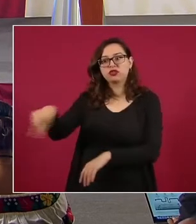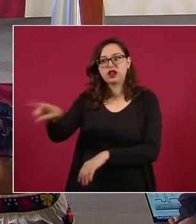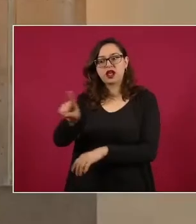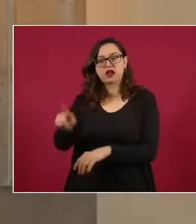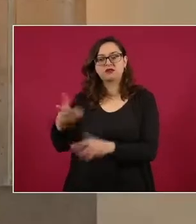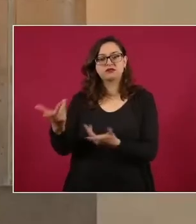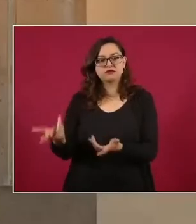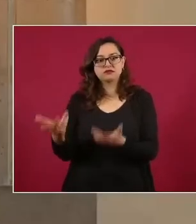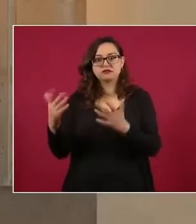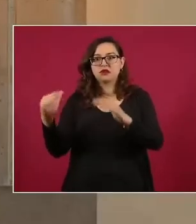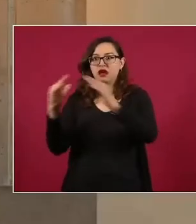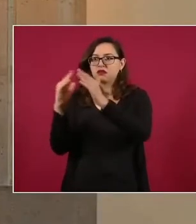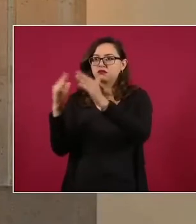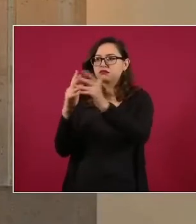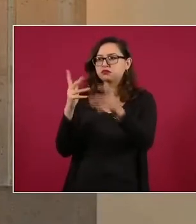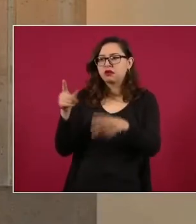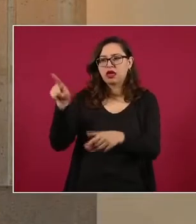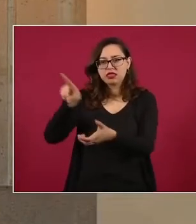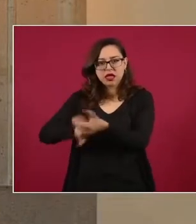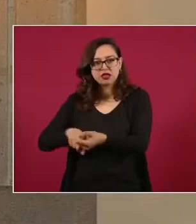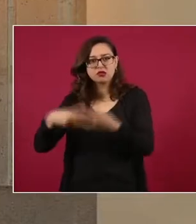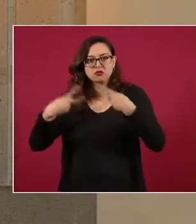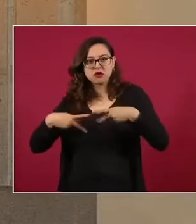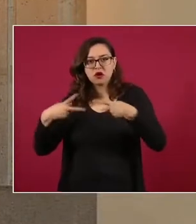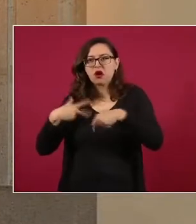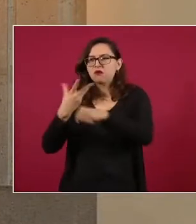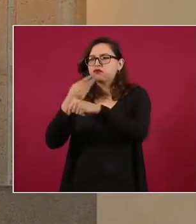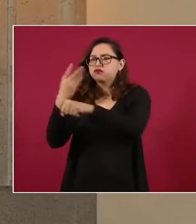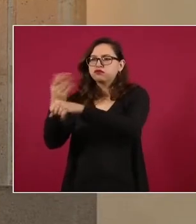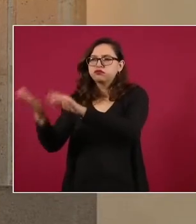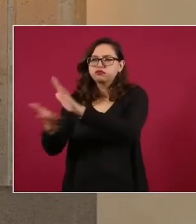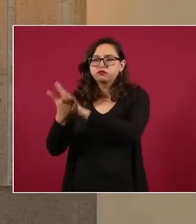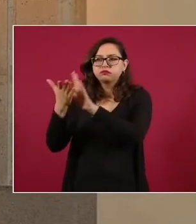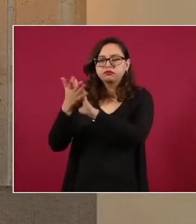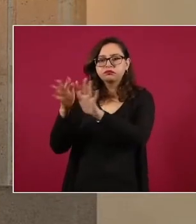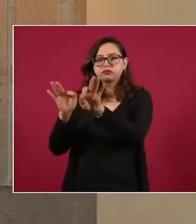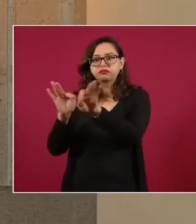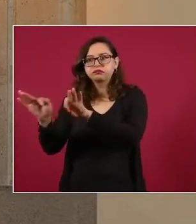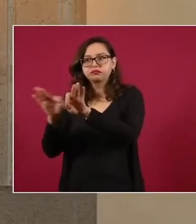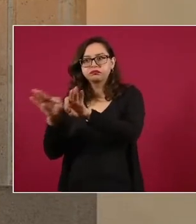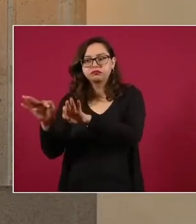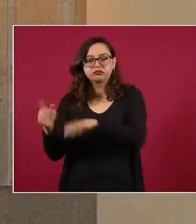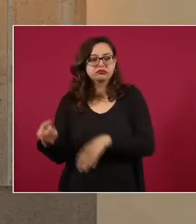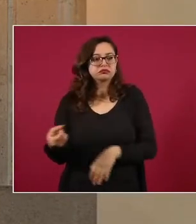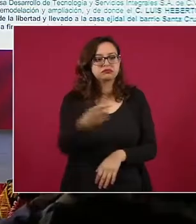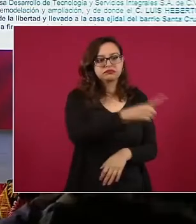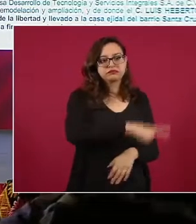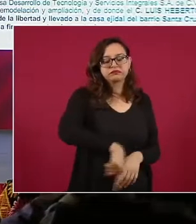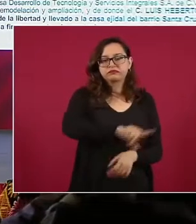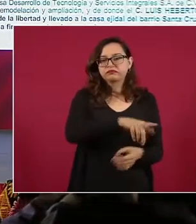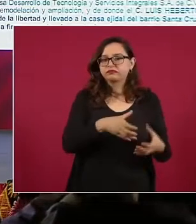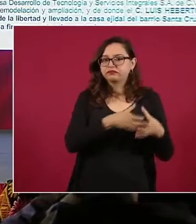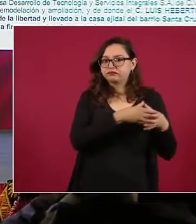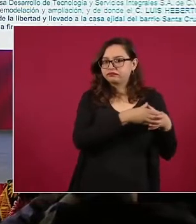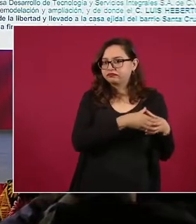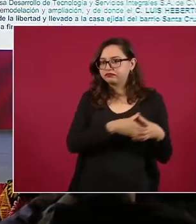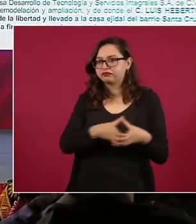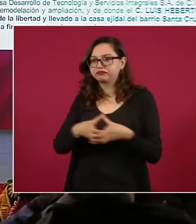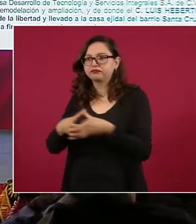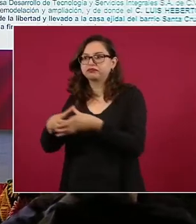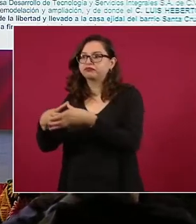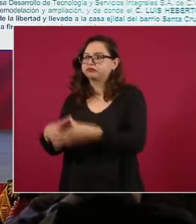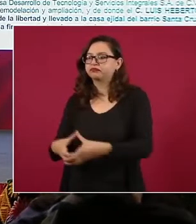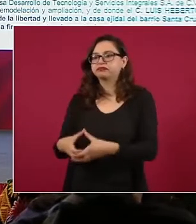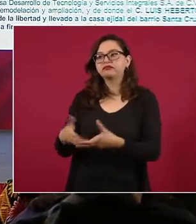realizando trabajos de remodelación y donde el supervisor de la obra fue privado de la libertad y llevado a la